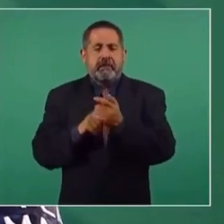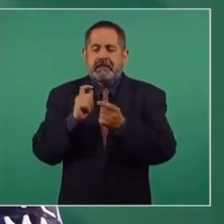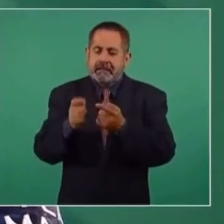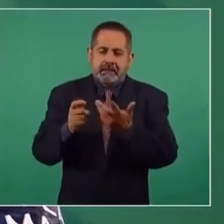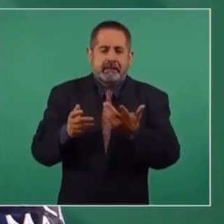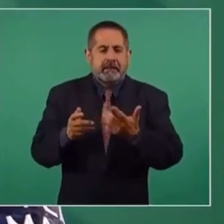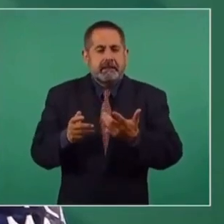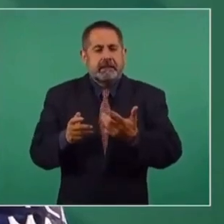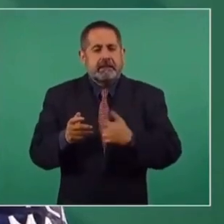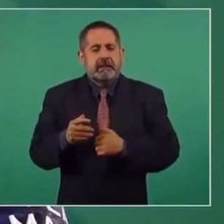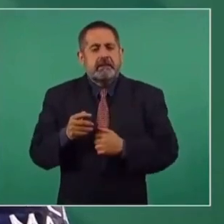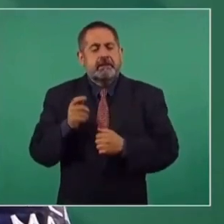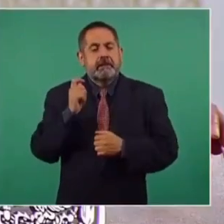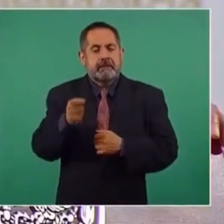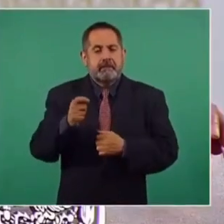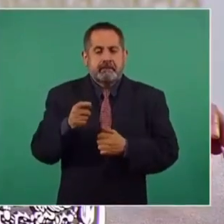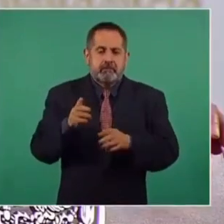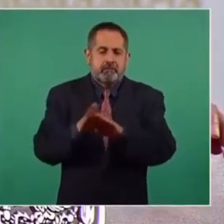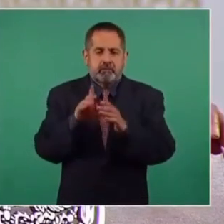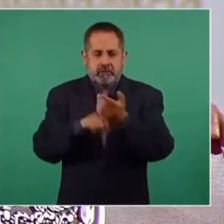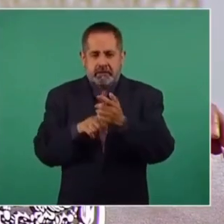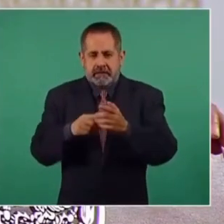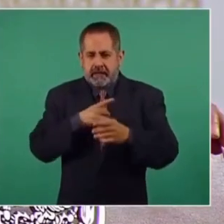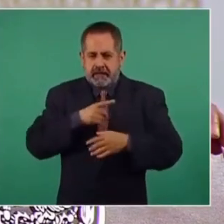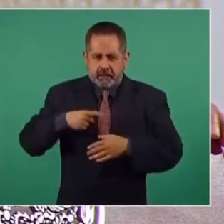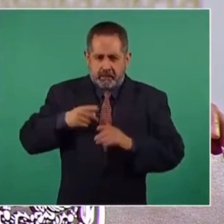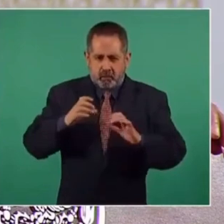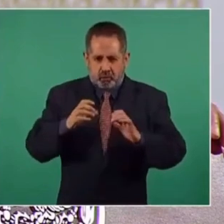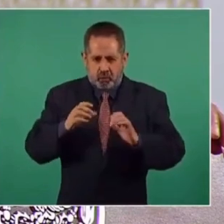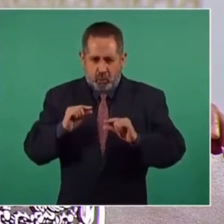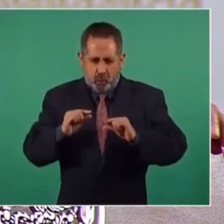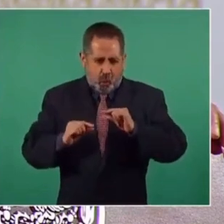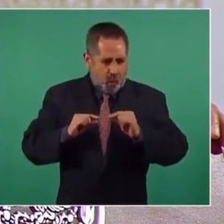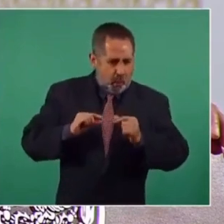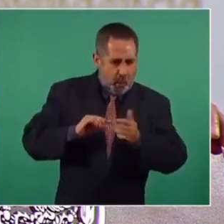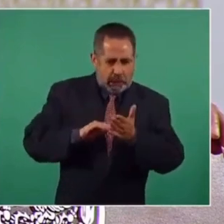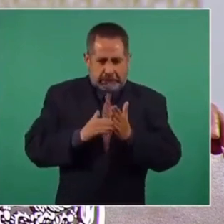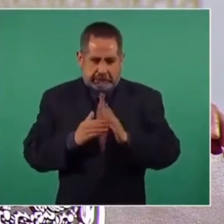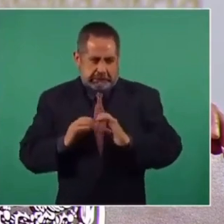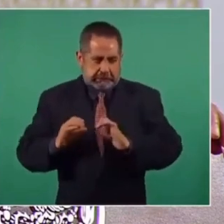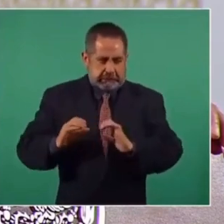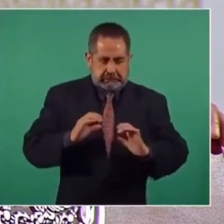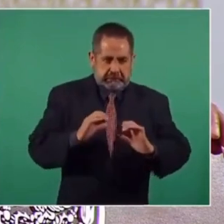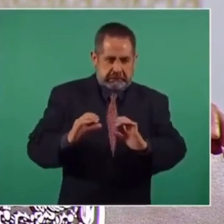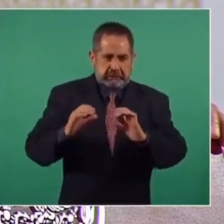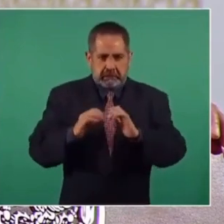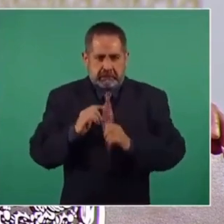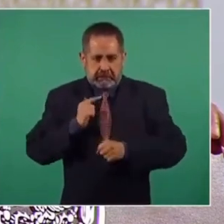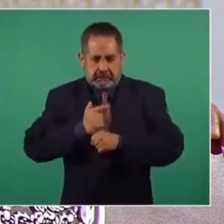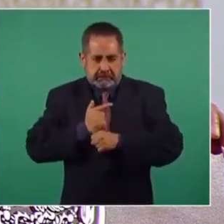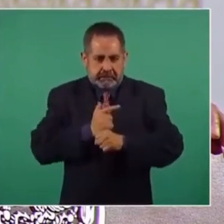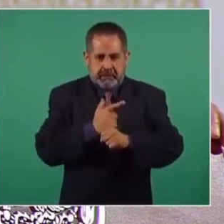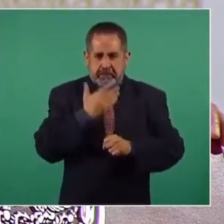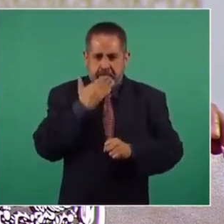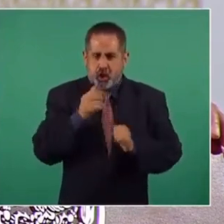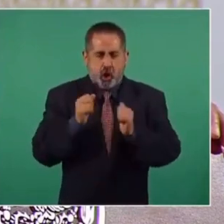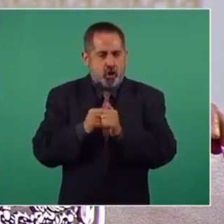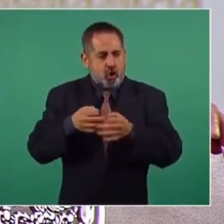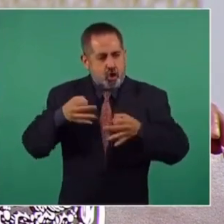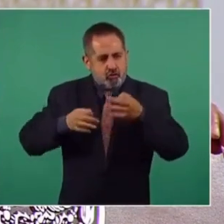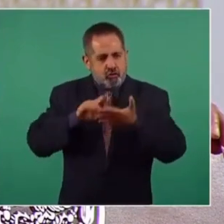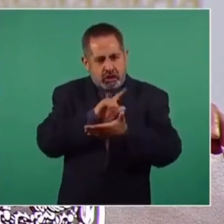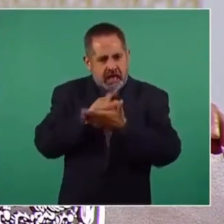situación que hay que hacerla paso a paso y bien fiscalizada y bien judicializada,